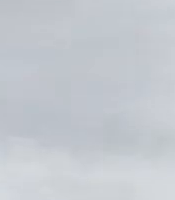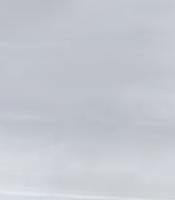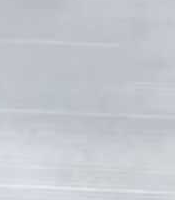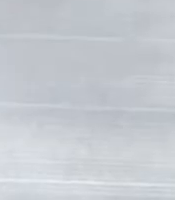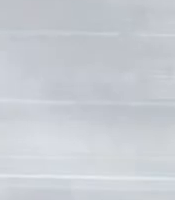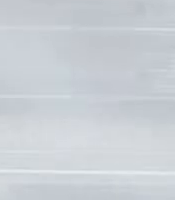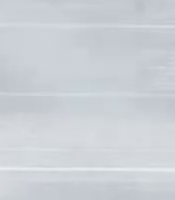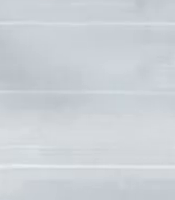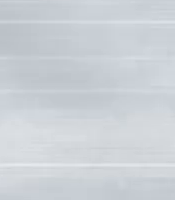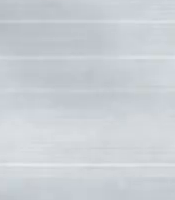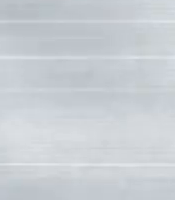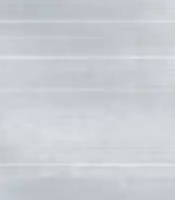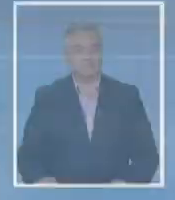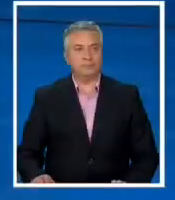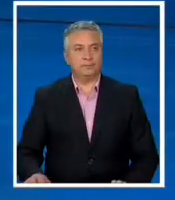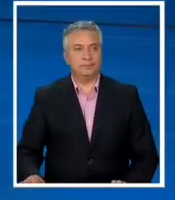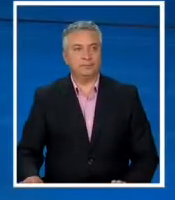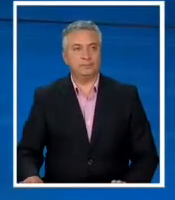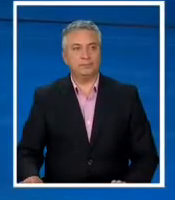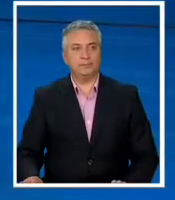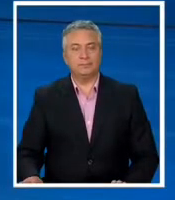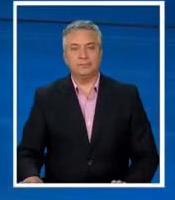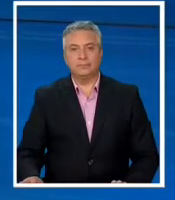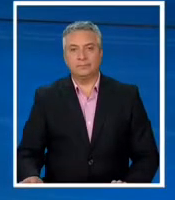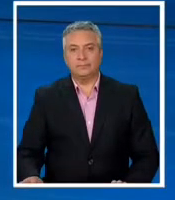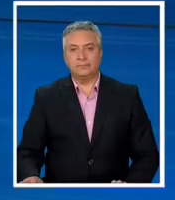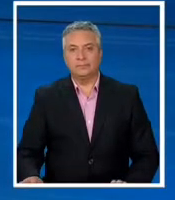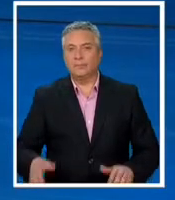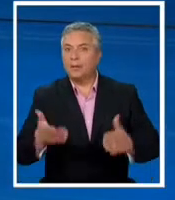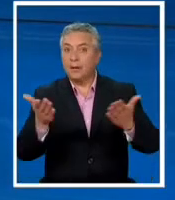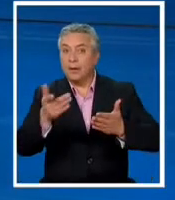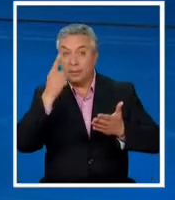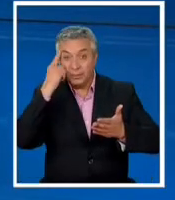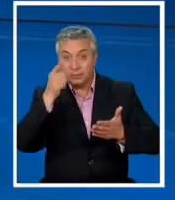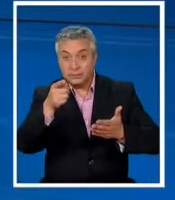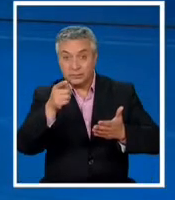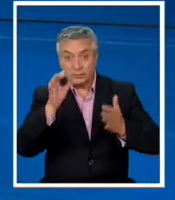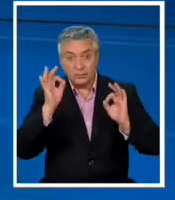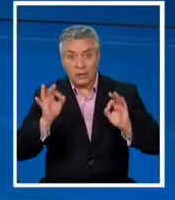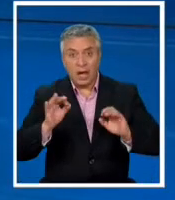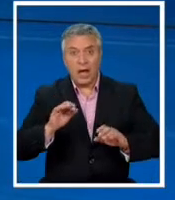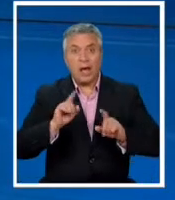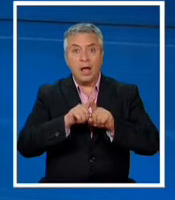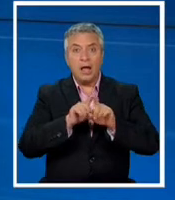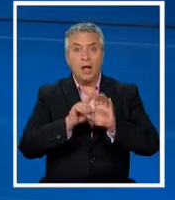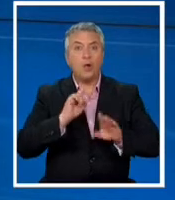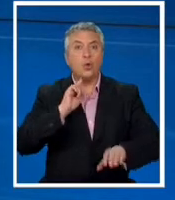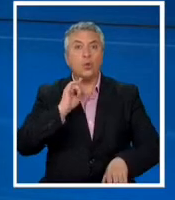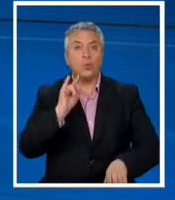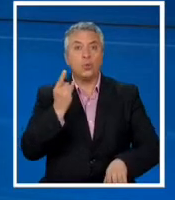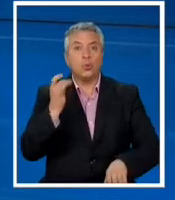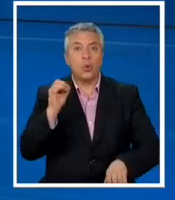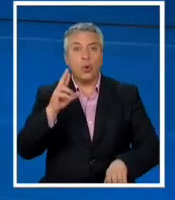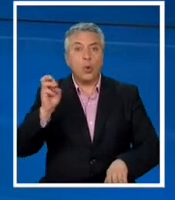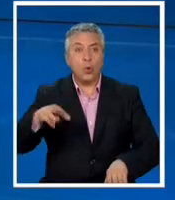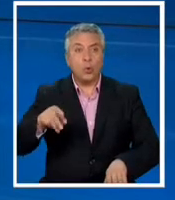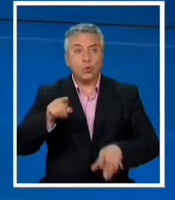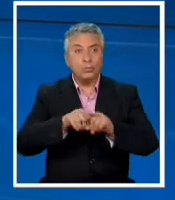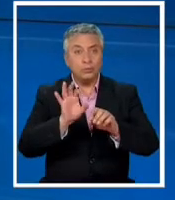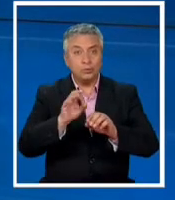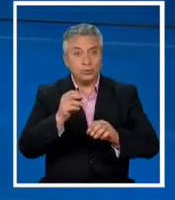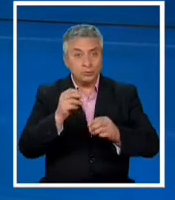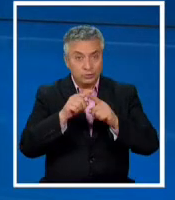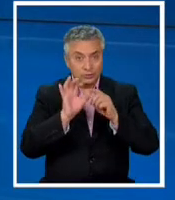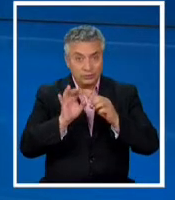Convención Constitucional ¿Qué cree usted? ¿Se podrá bajar el quórum de dos tercios para reformar la Constitución? Bueno, todo indica